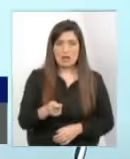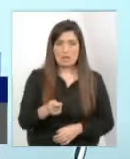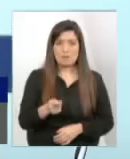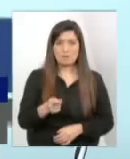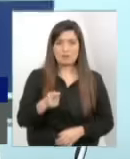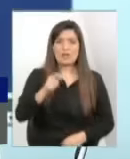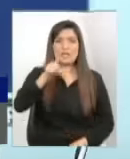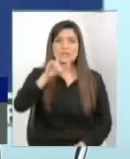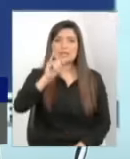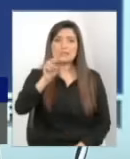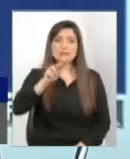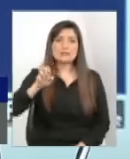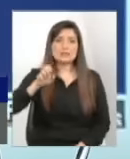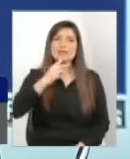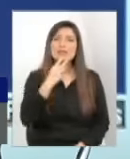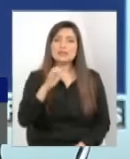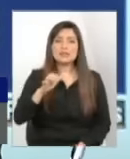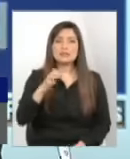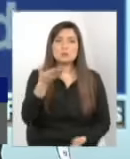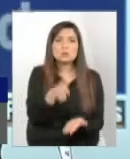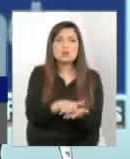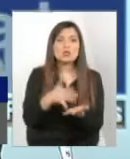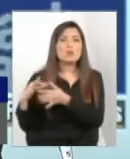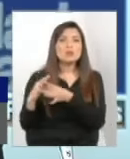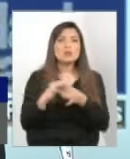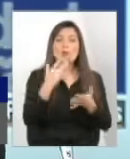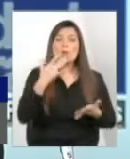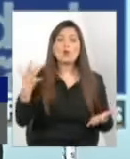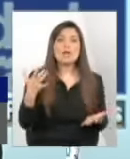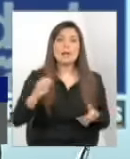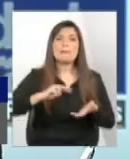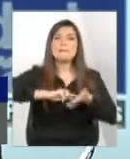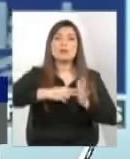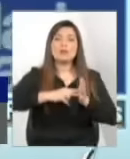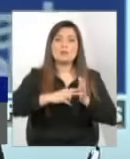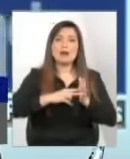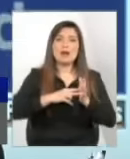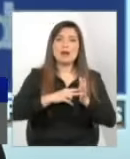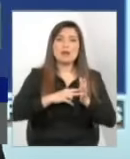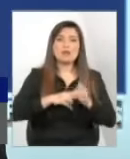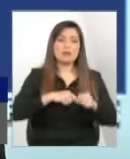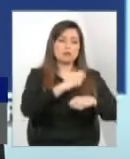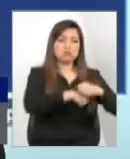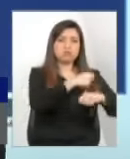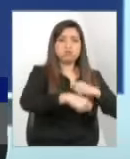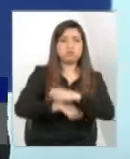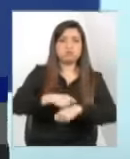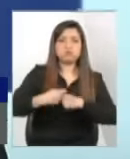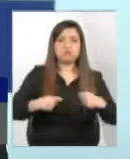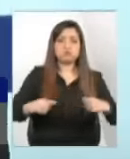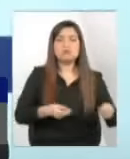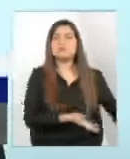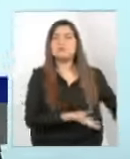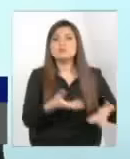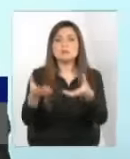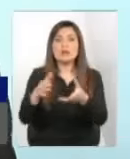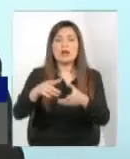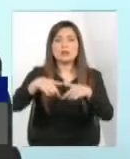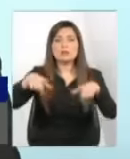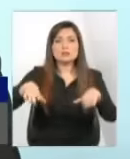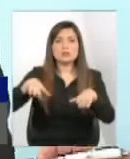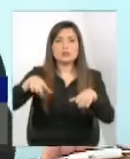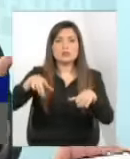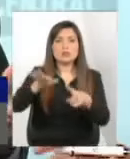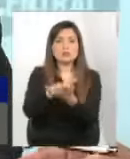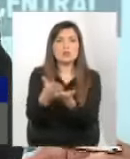Lisset murió por una de las cuestiones por las que muere su problema de movilización al centro de salud ¿por qué todavía no tenemos una ambulancia a la puerta de cada